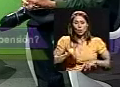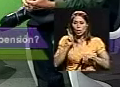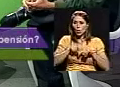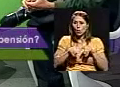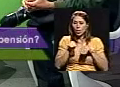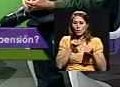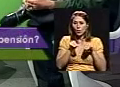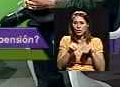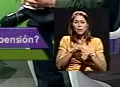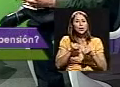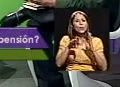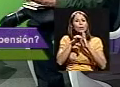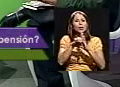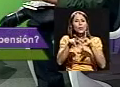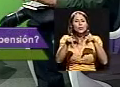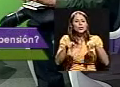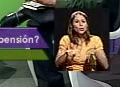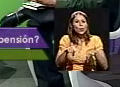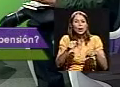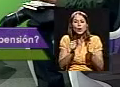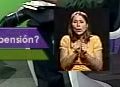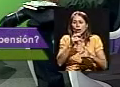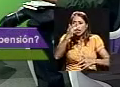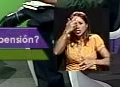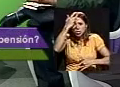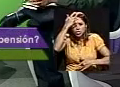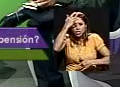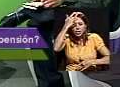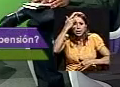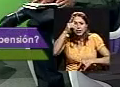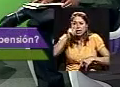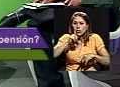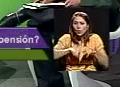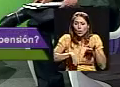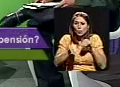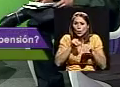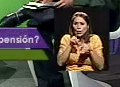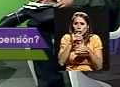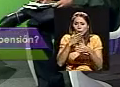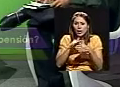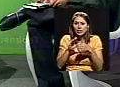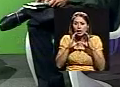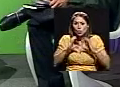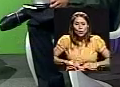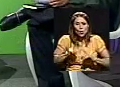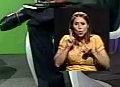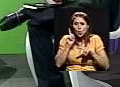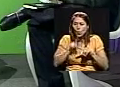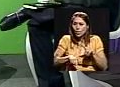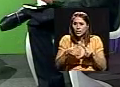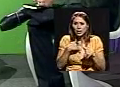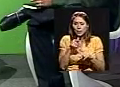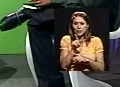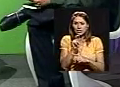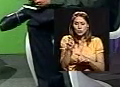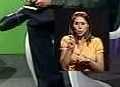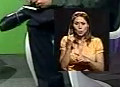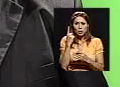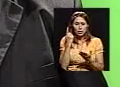que tenga una enfermedad que le implique no poder mover una de sus partes del cuerpo no podría acceder a ella. ¿Qué se puede hacer por esa persona?